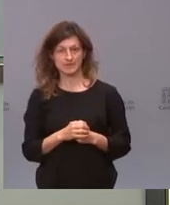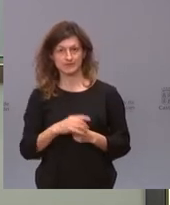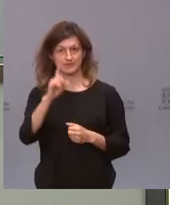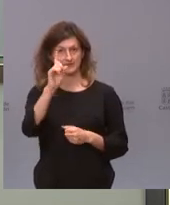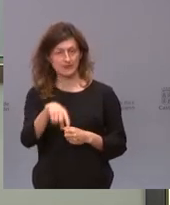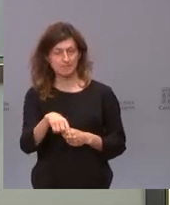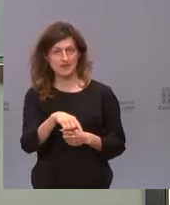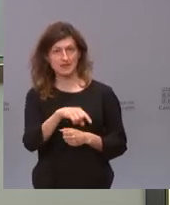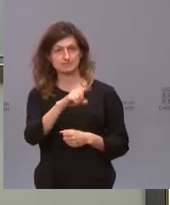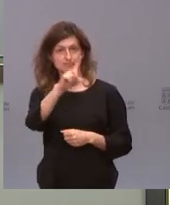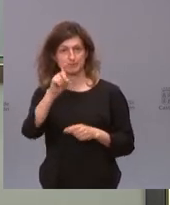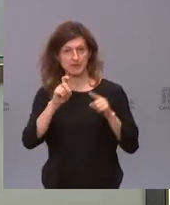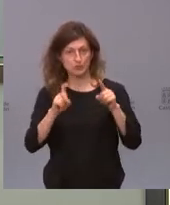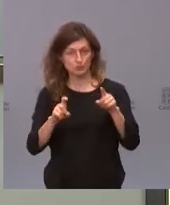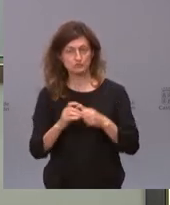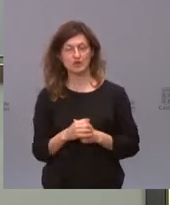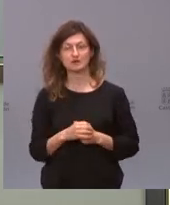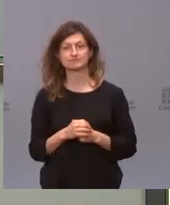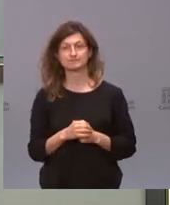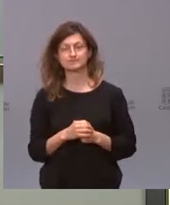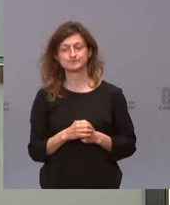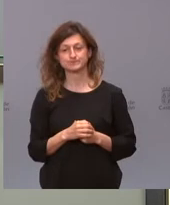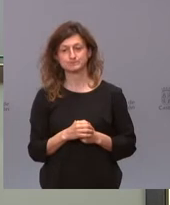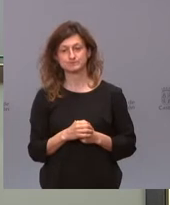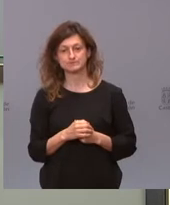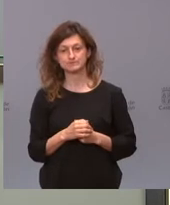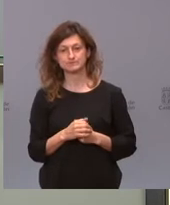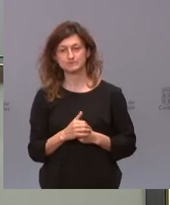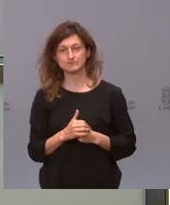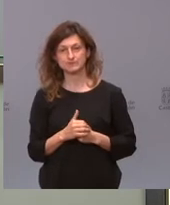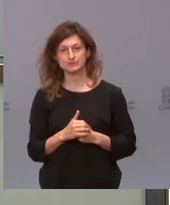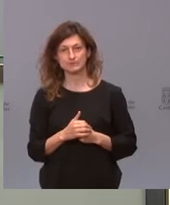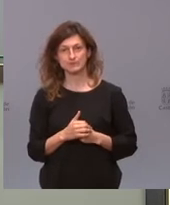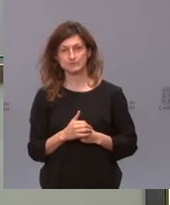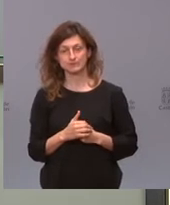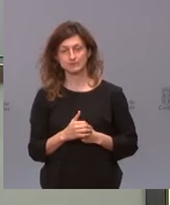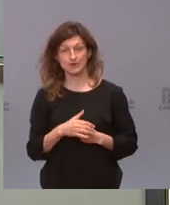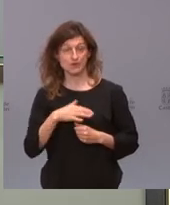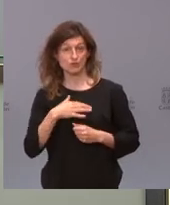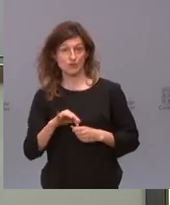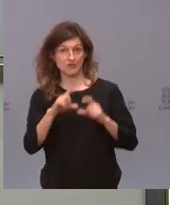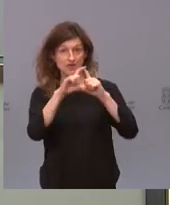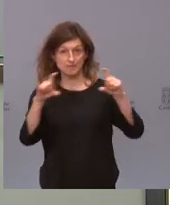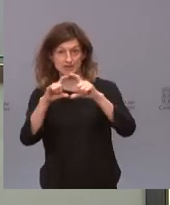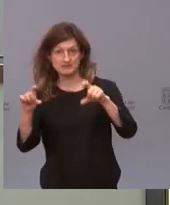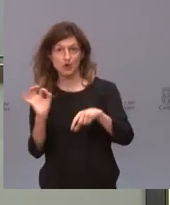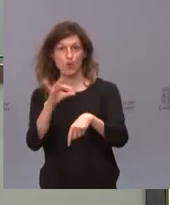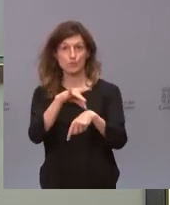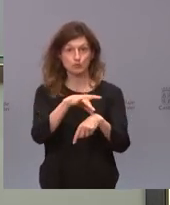preguntarle sobre la posibilidad de que las empresas y las mutuas